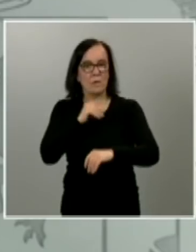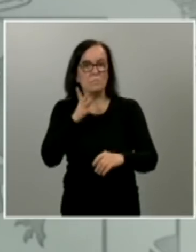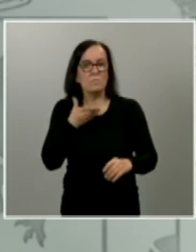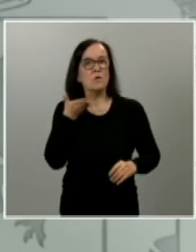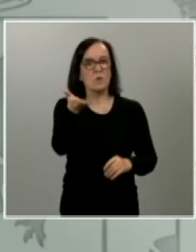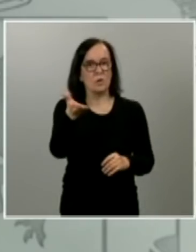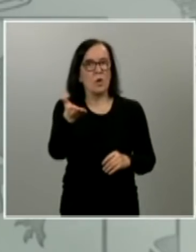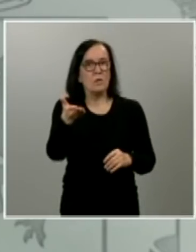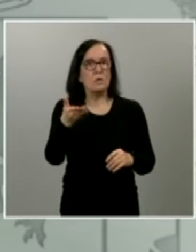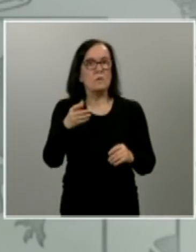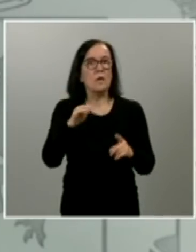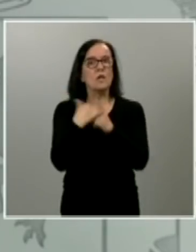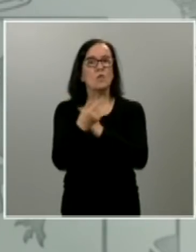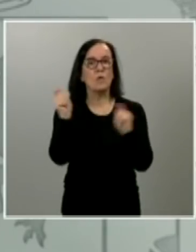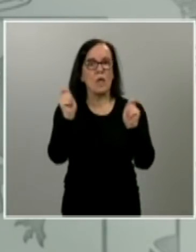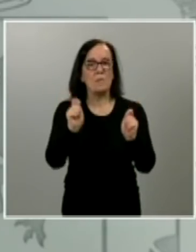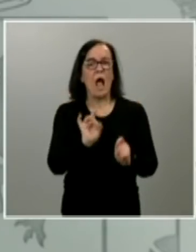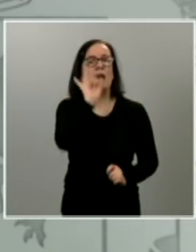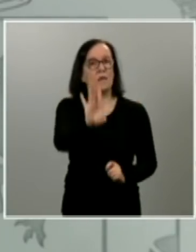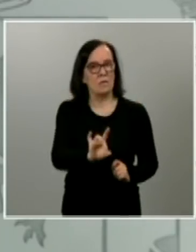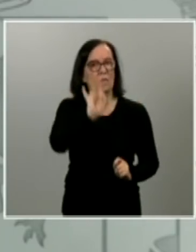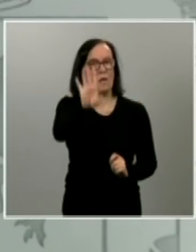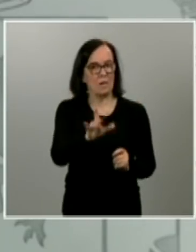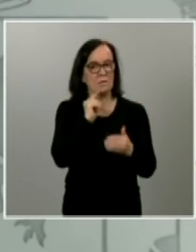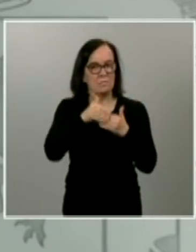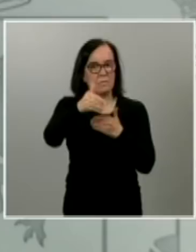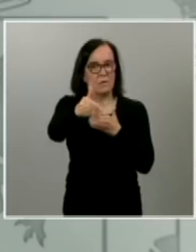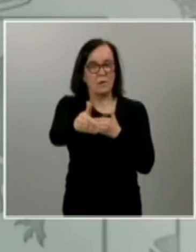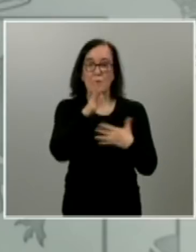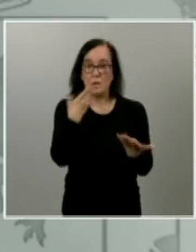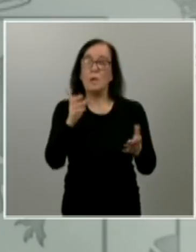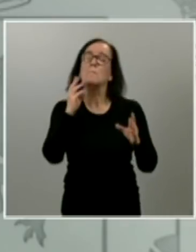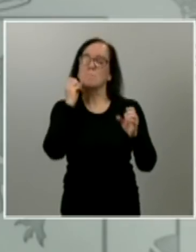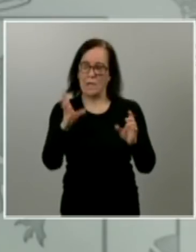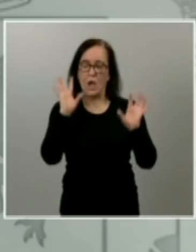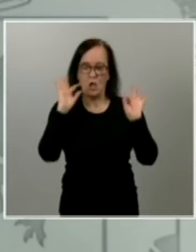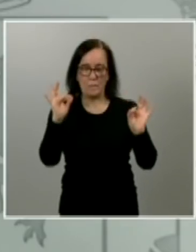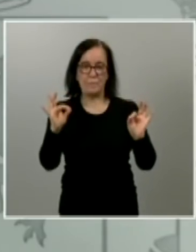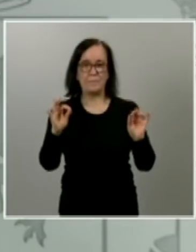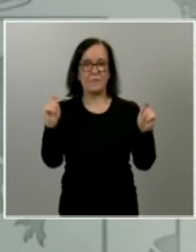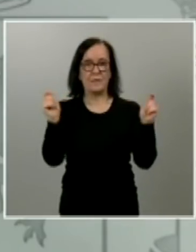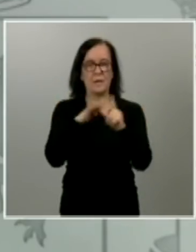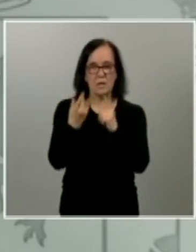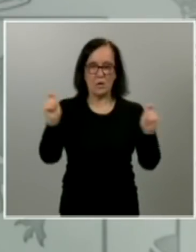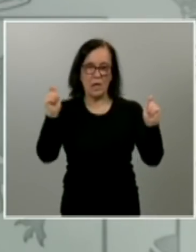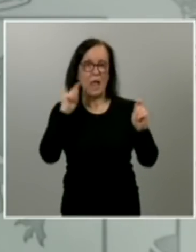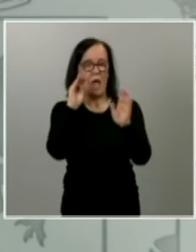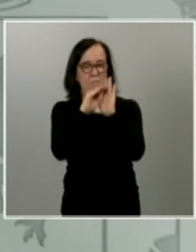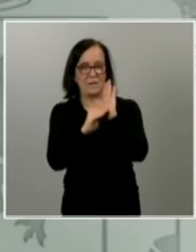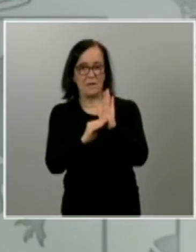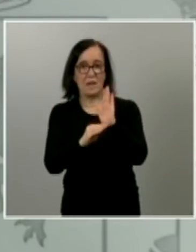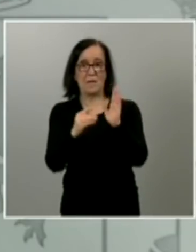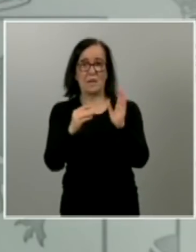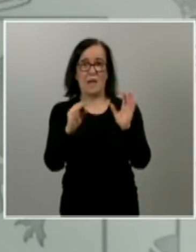15 días bien lógicamente el estado de alarma y las medidas de excepcionales que vamos a tener que tomar